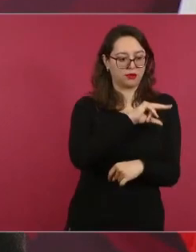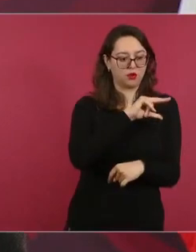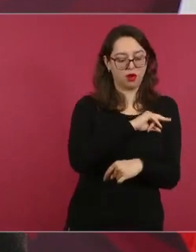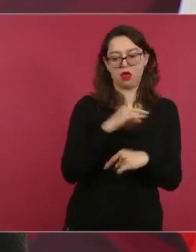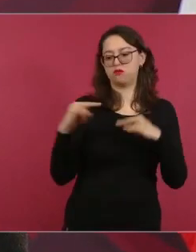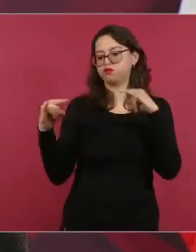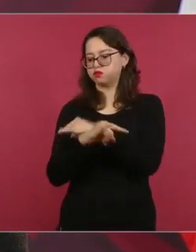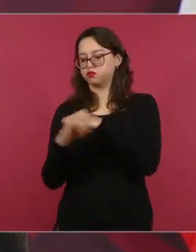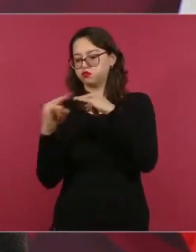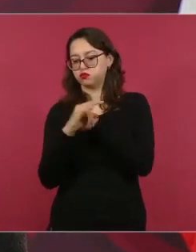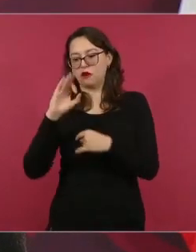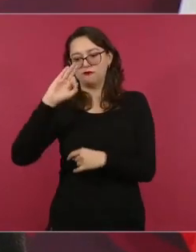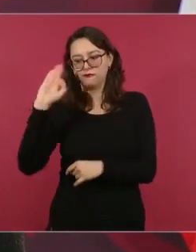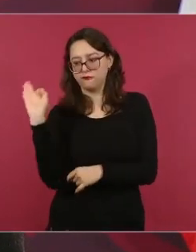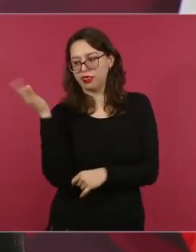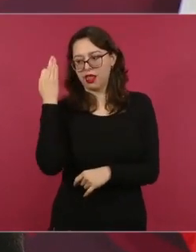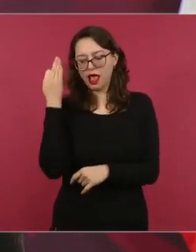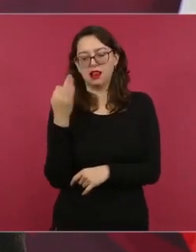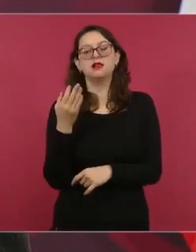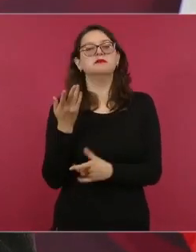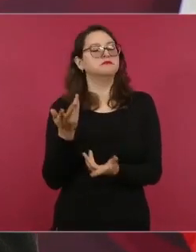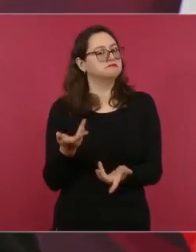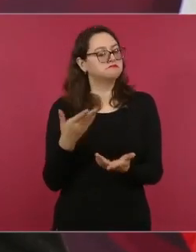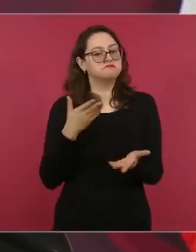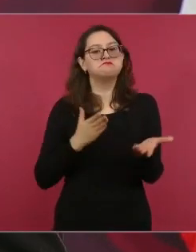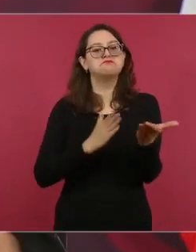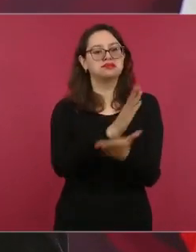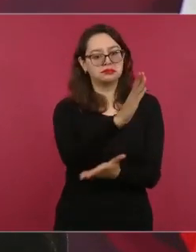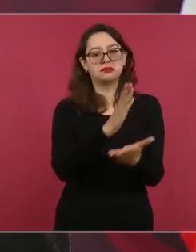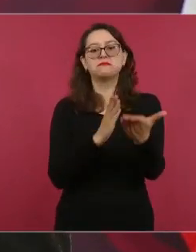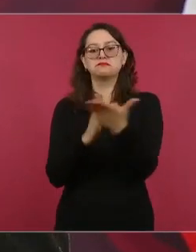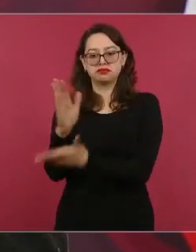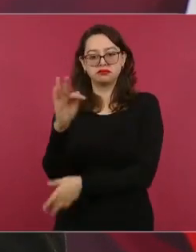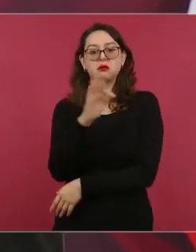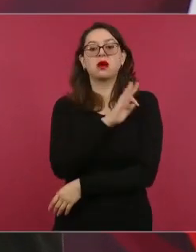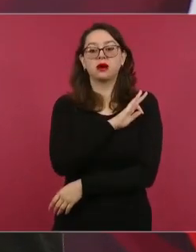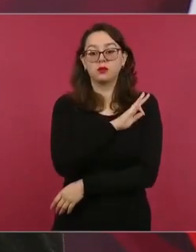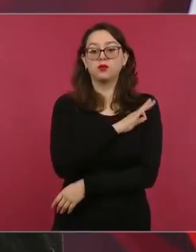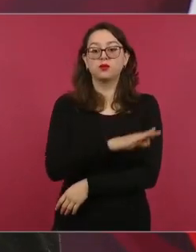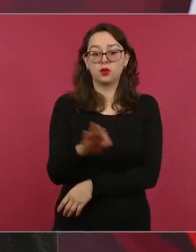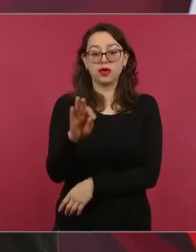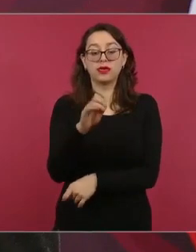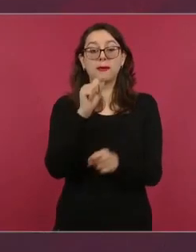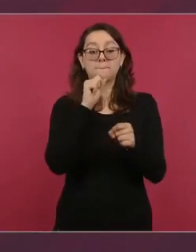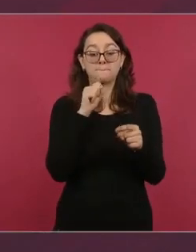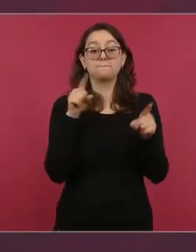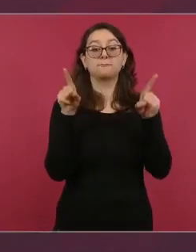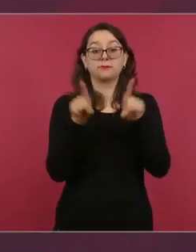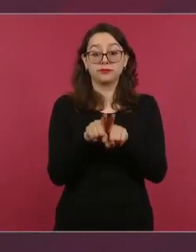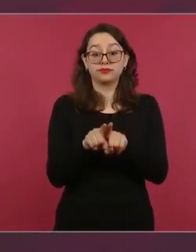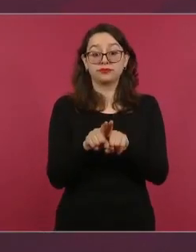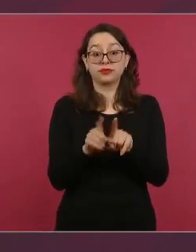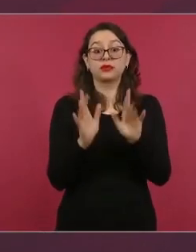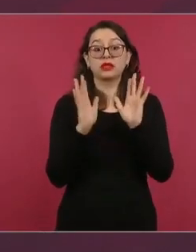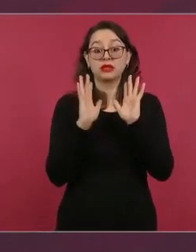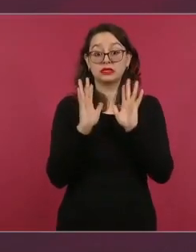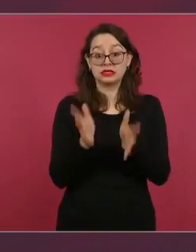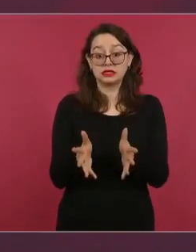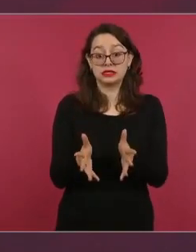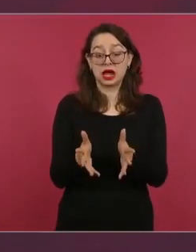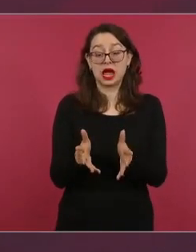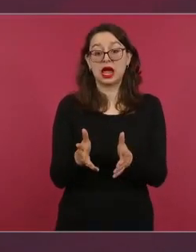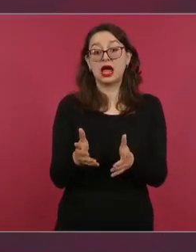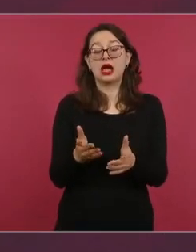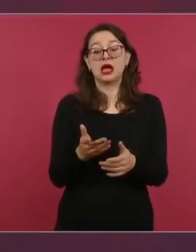a Acapulco y ya se restableció también la comunicación de los